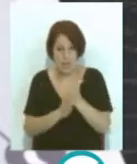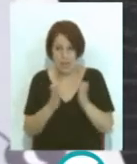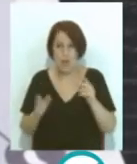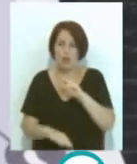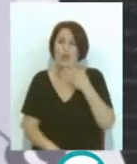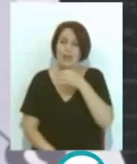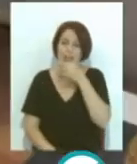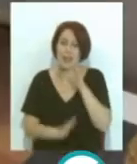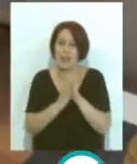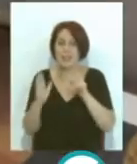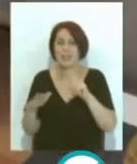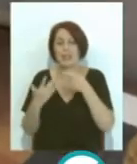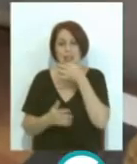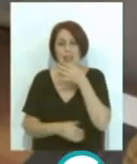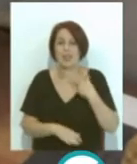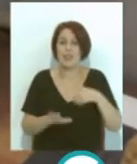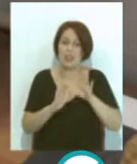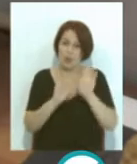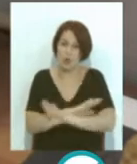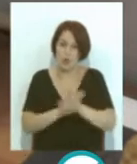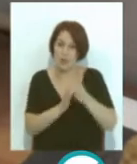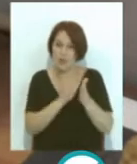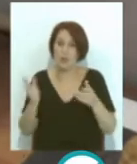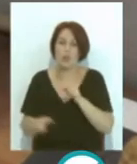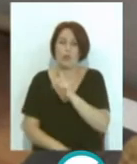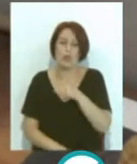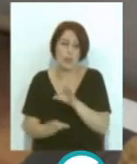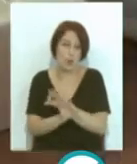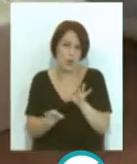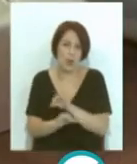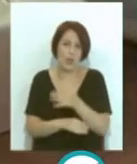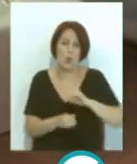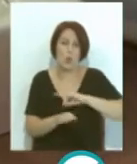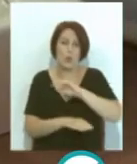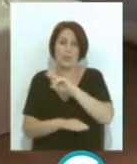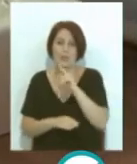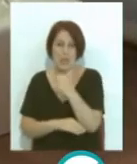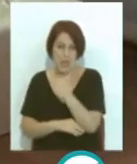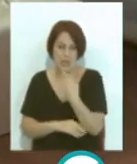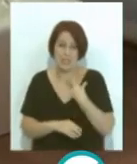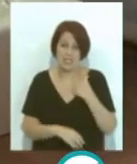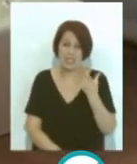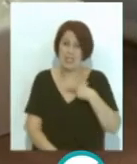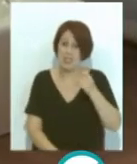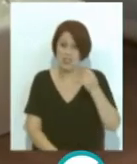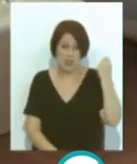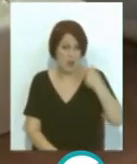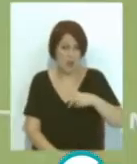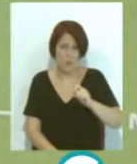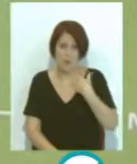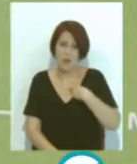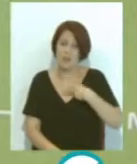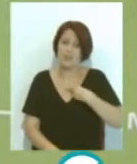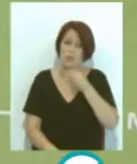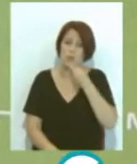de 2 de la tarde a 6 de la tarde y de 10 de la noche a 12 de la madrugada, de lunes a viernes, siendo la tarifa más cara la que alude al consumo